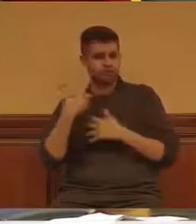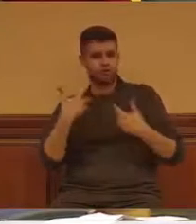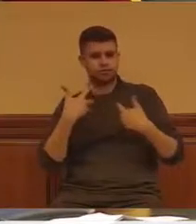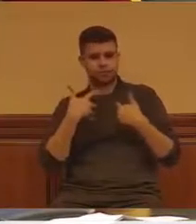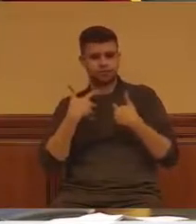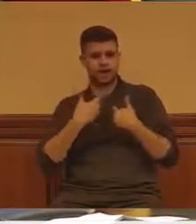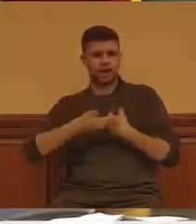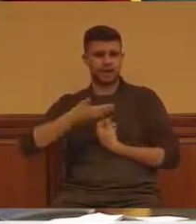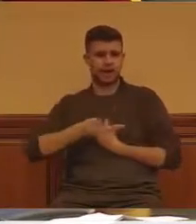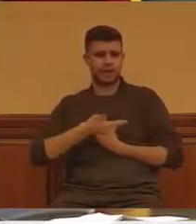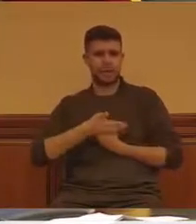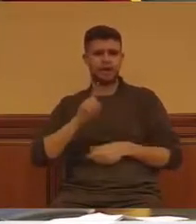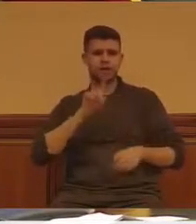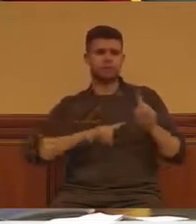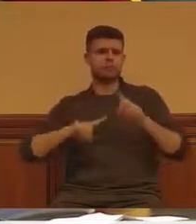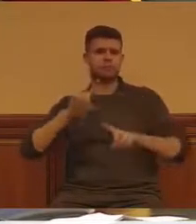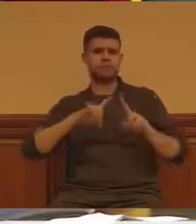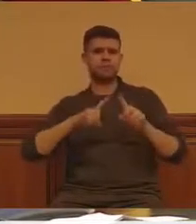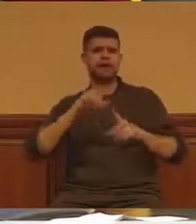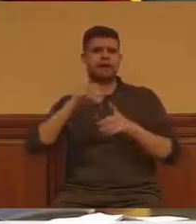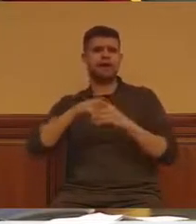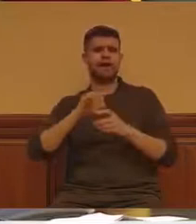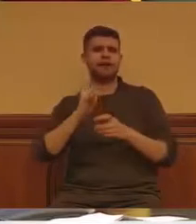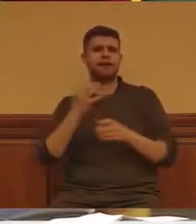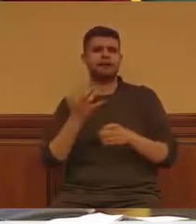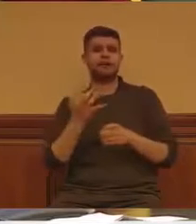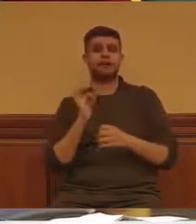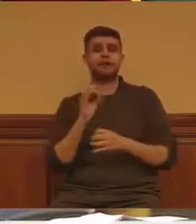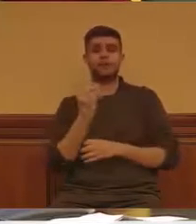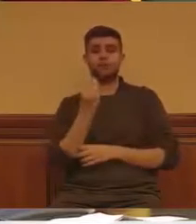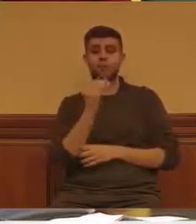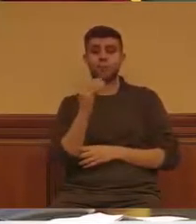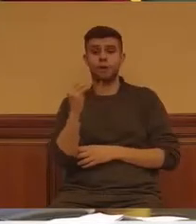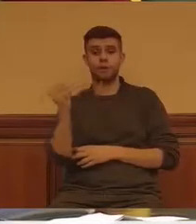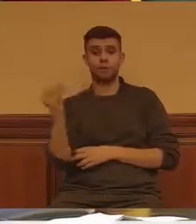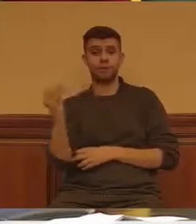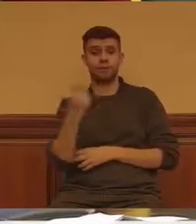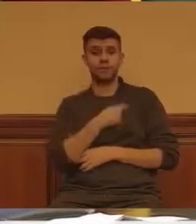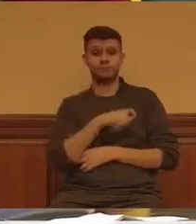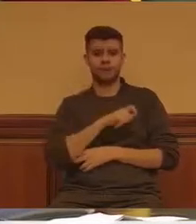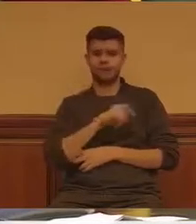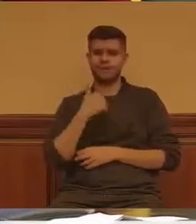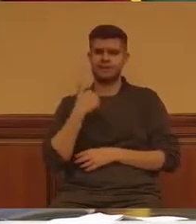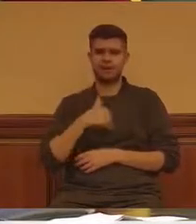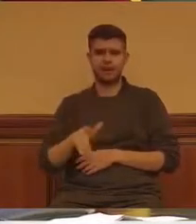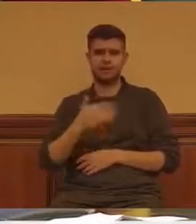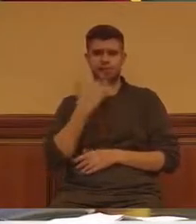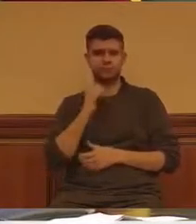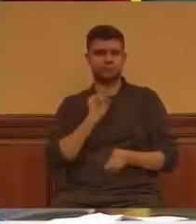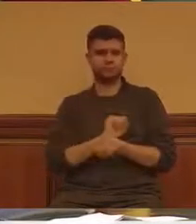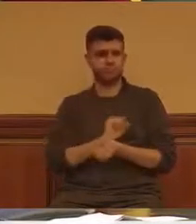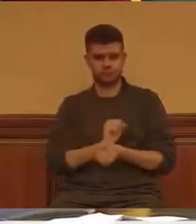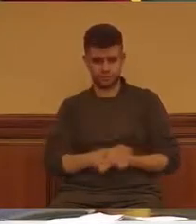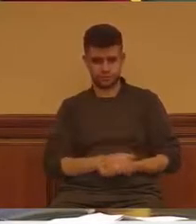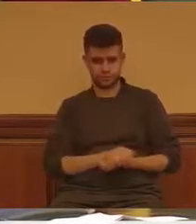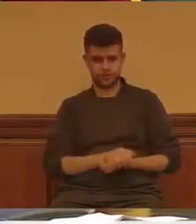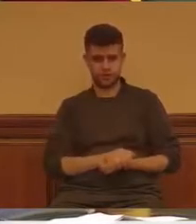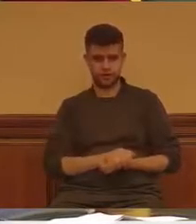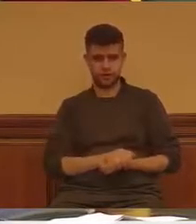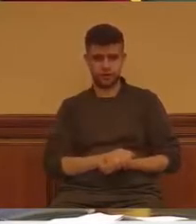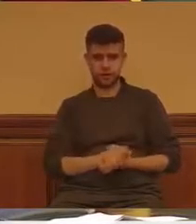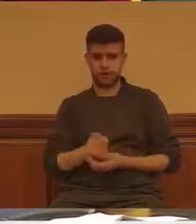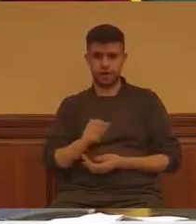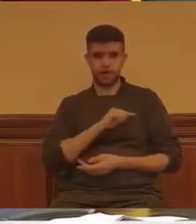problemas de fondo es que la juventud de España ya está condenada. ¿Acaso no es incumbencia